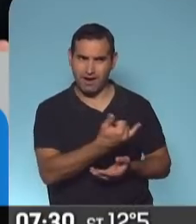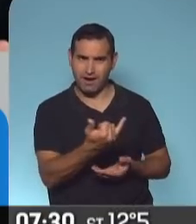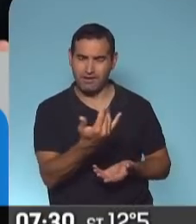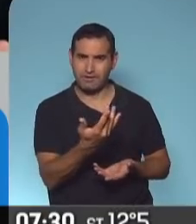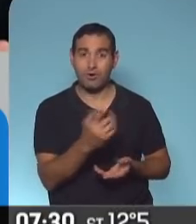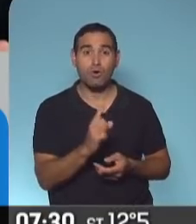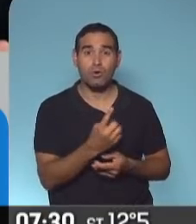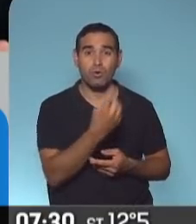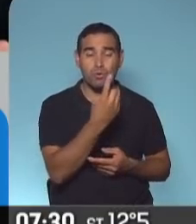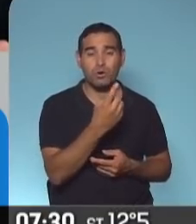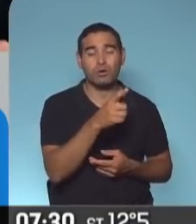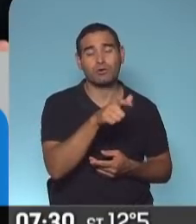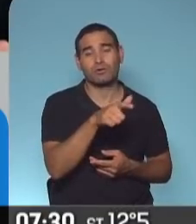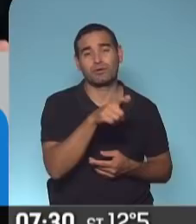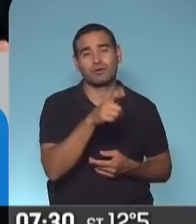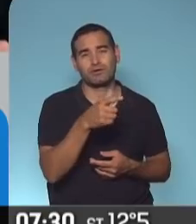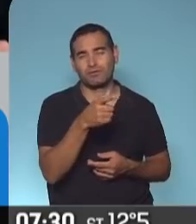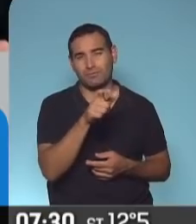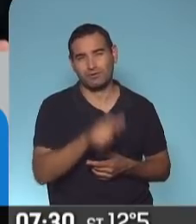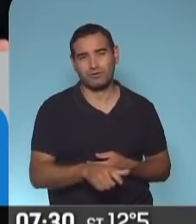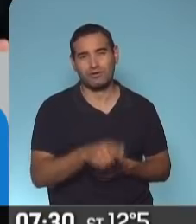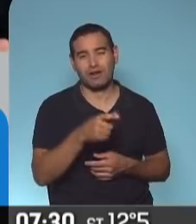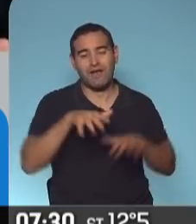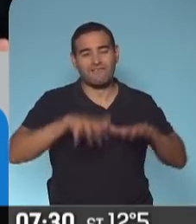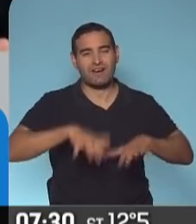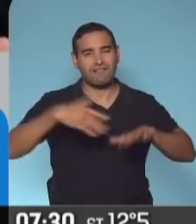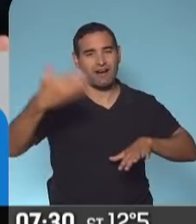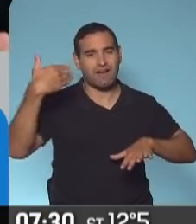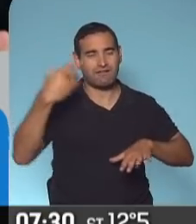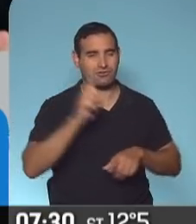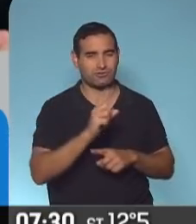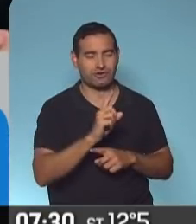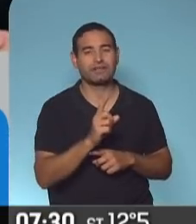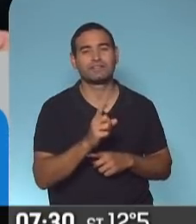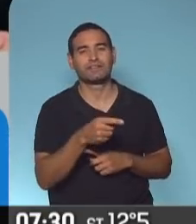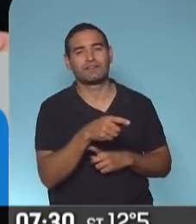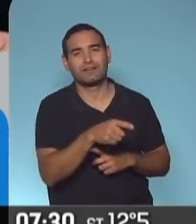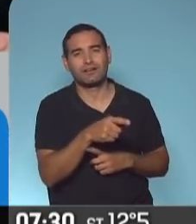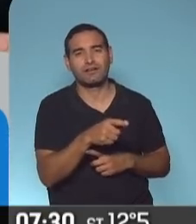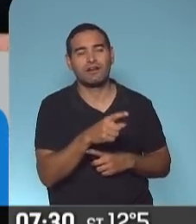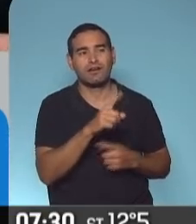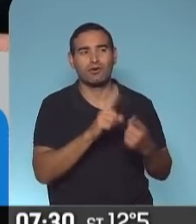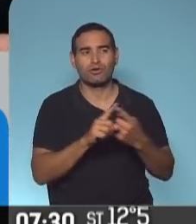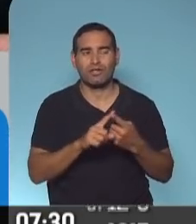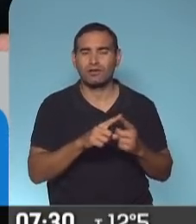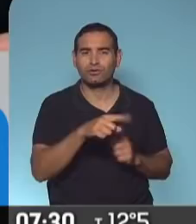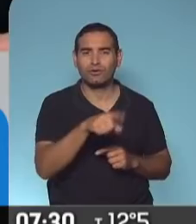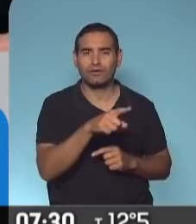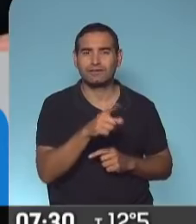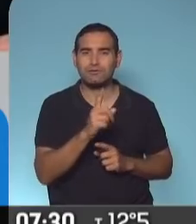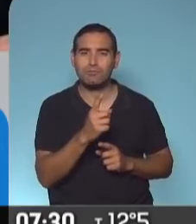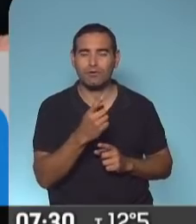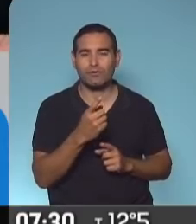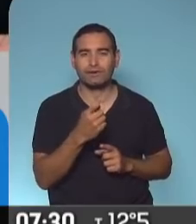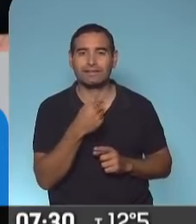Y uno de esos ciudadanos, bueno, ajeno a la baja brava, por supuesto que tenía, y sus contactos también trataron